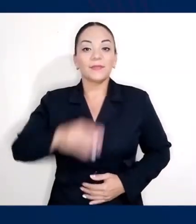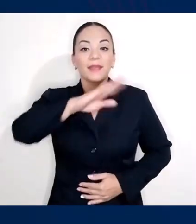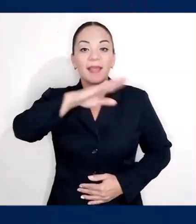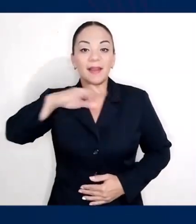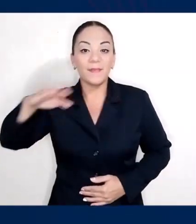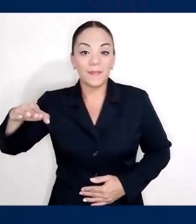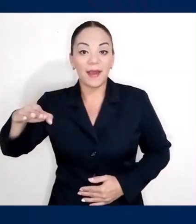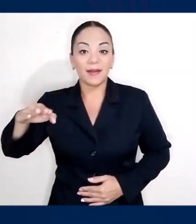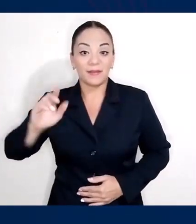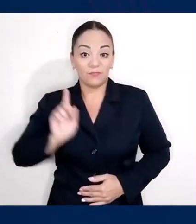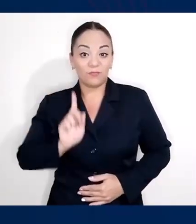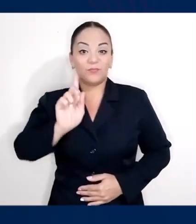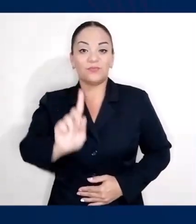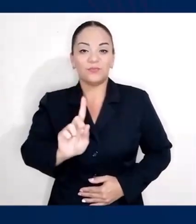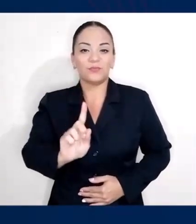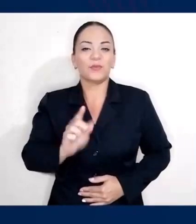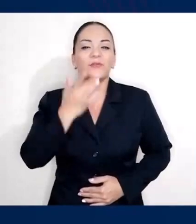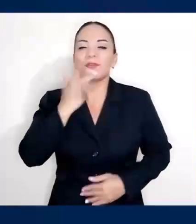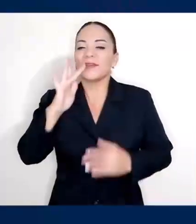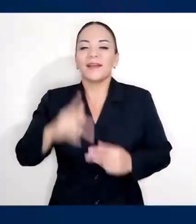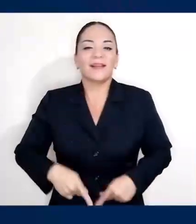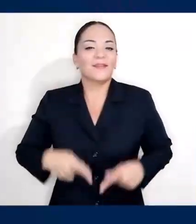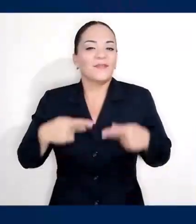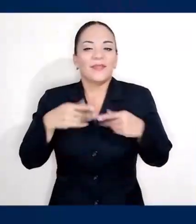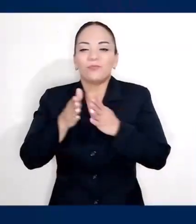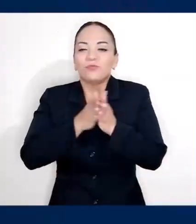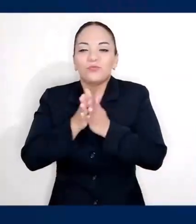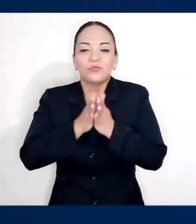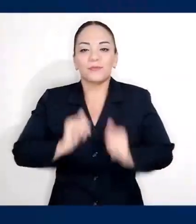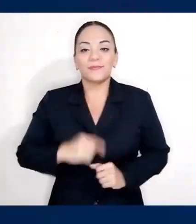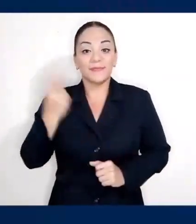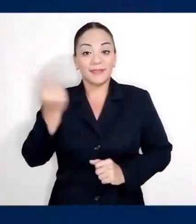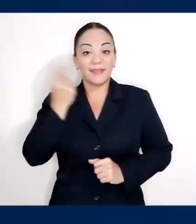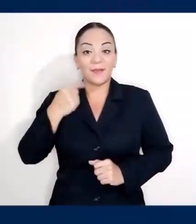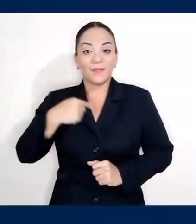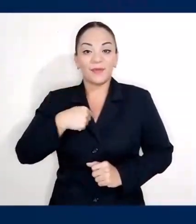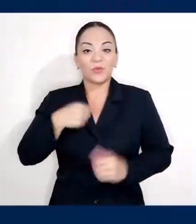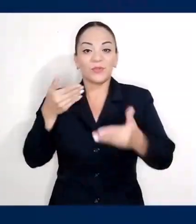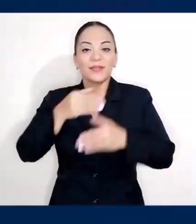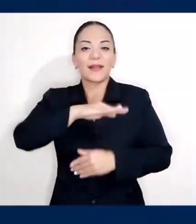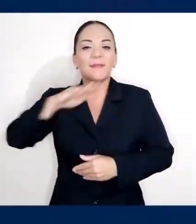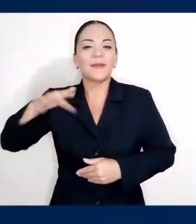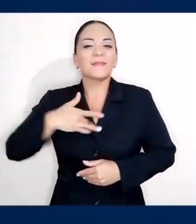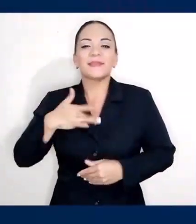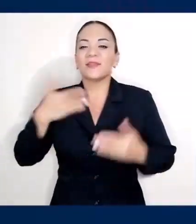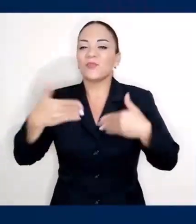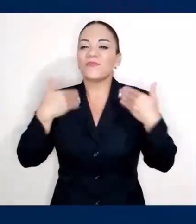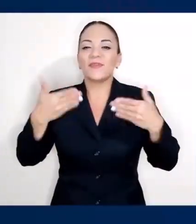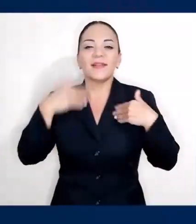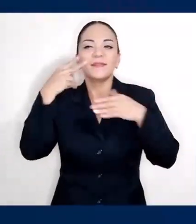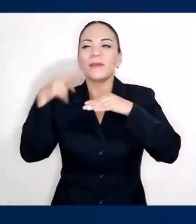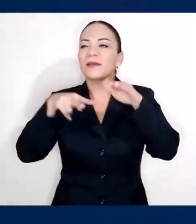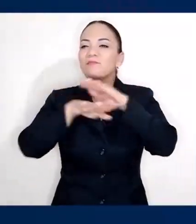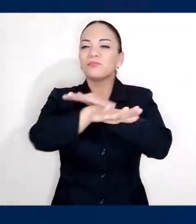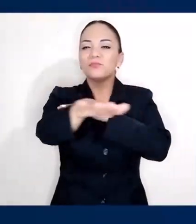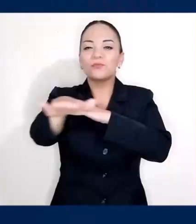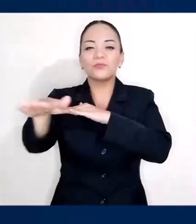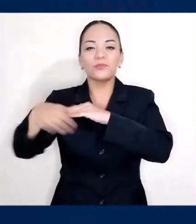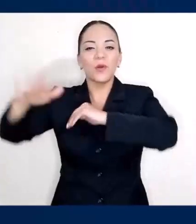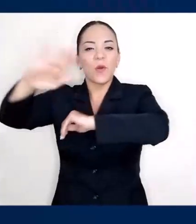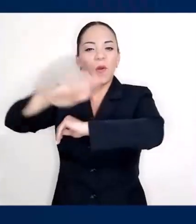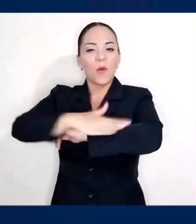En el mar la vida es más sabrosa, colegas. Siempre que estoy cerca del mar me siento feliz. El horizonte,